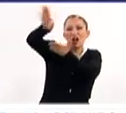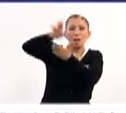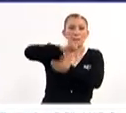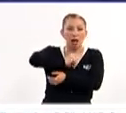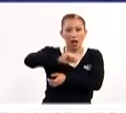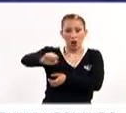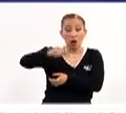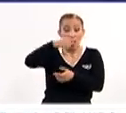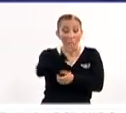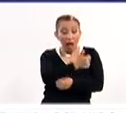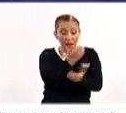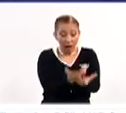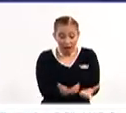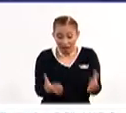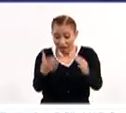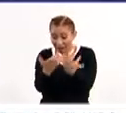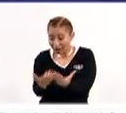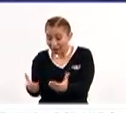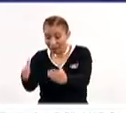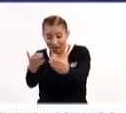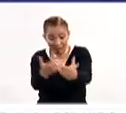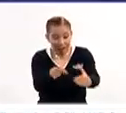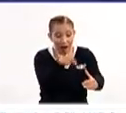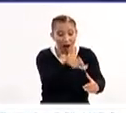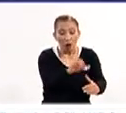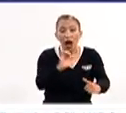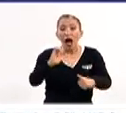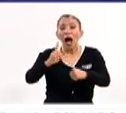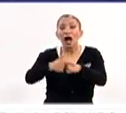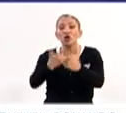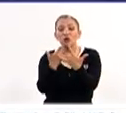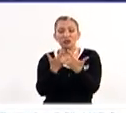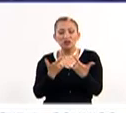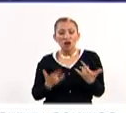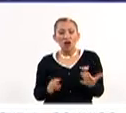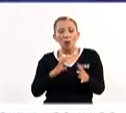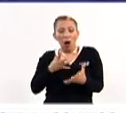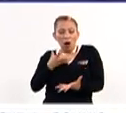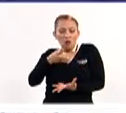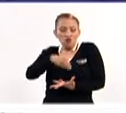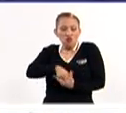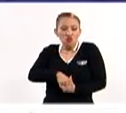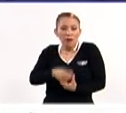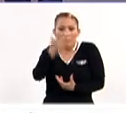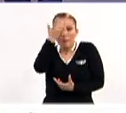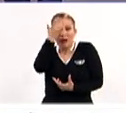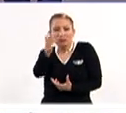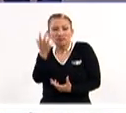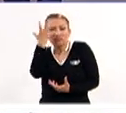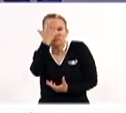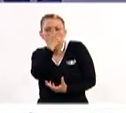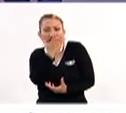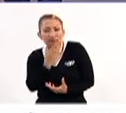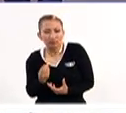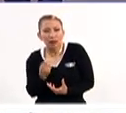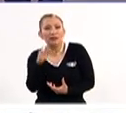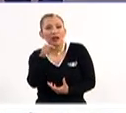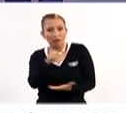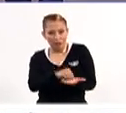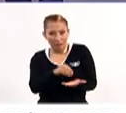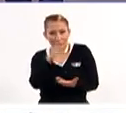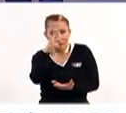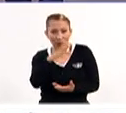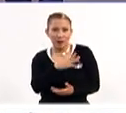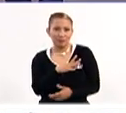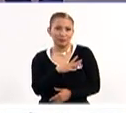¿no? Entonces, cada pieza también está con algo atrás, con alguna parte mágica, fantástica que todavía